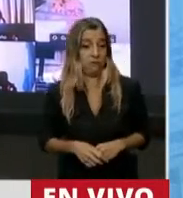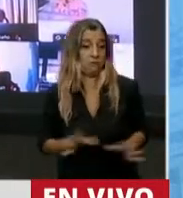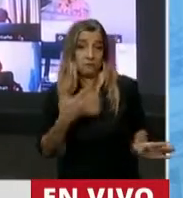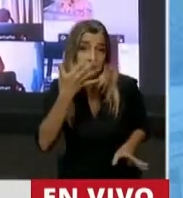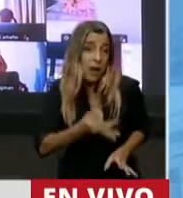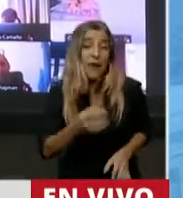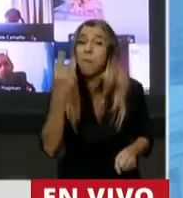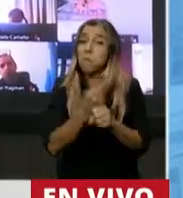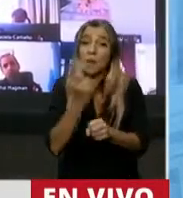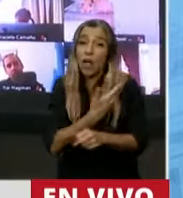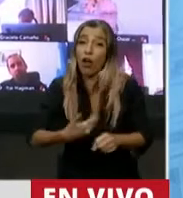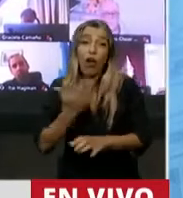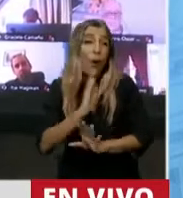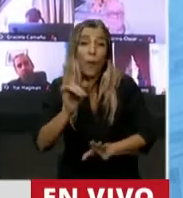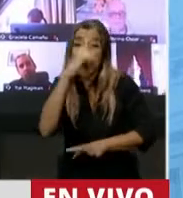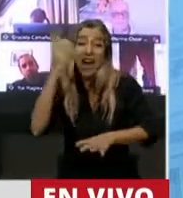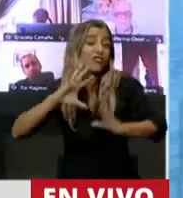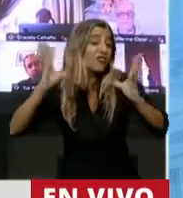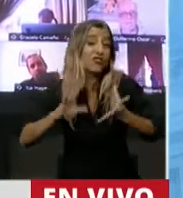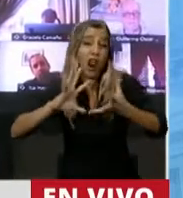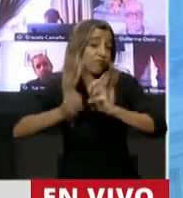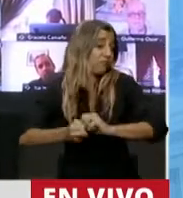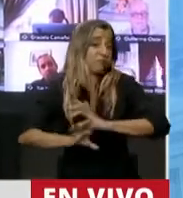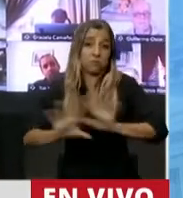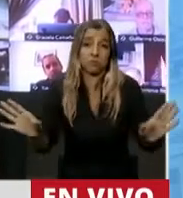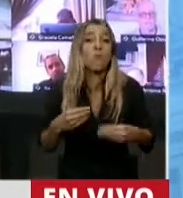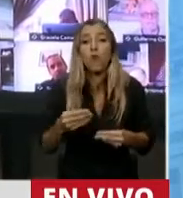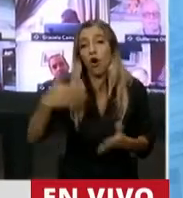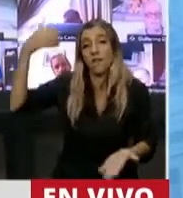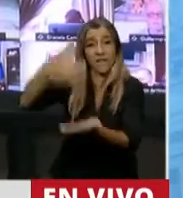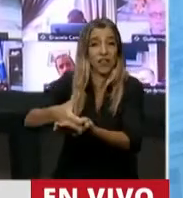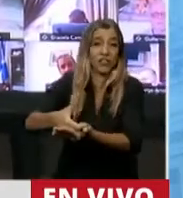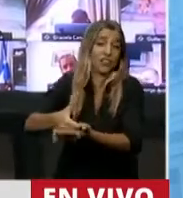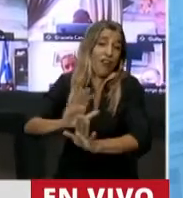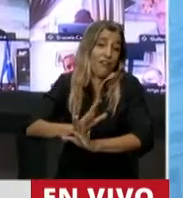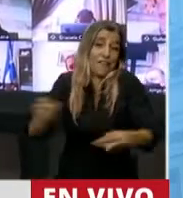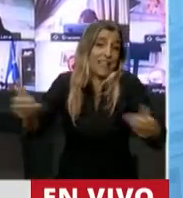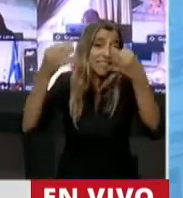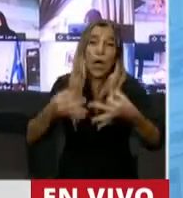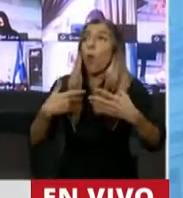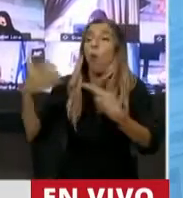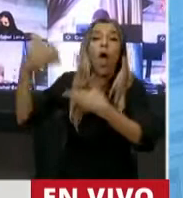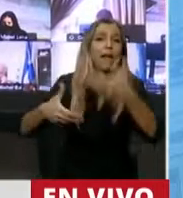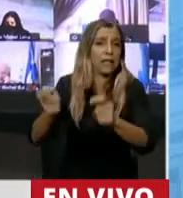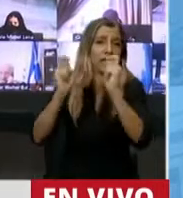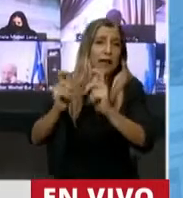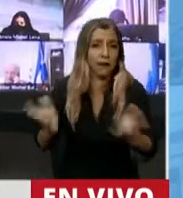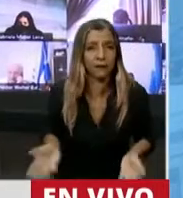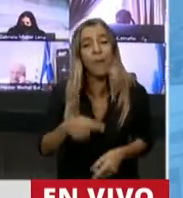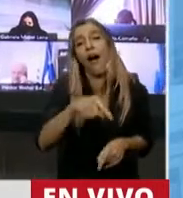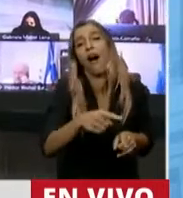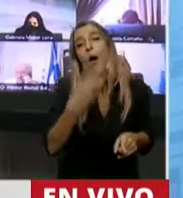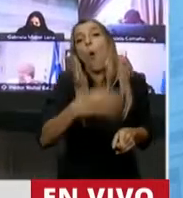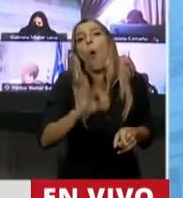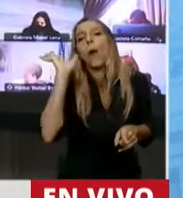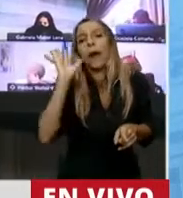Primero al gobierno nacional, que se tira un tiro en el pie en materia de inversiones. Porque esta idea de que es por única vez cuando alguien venga